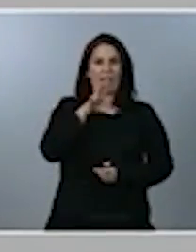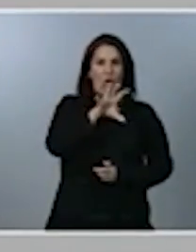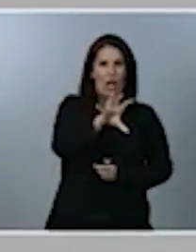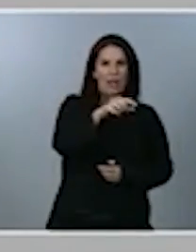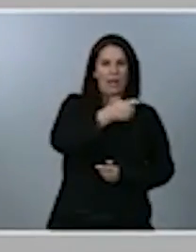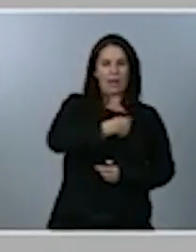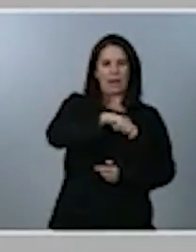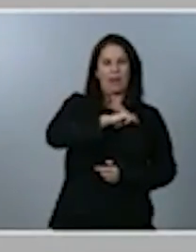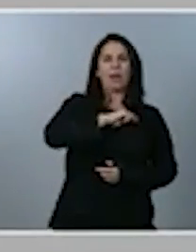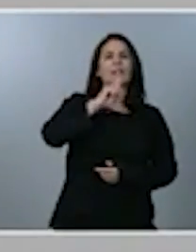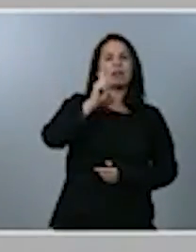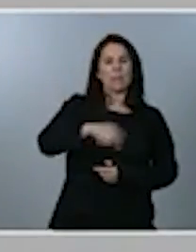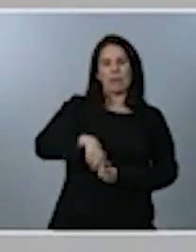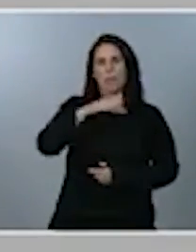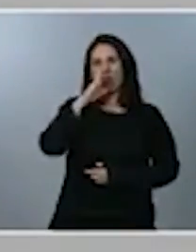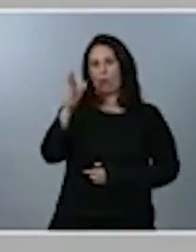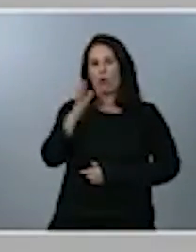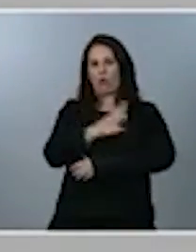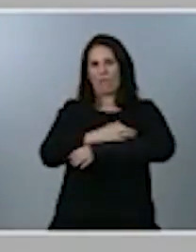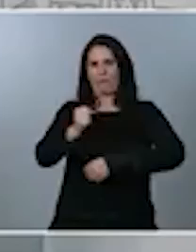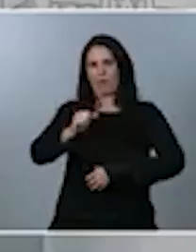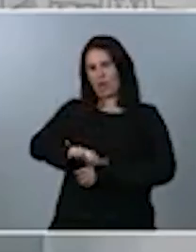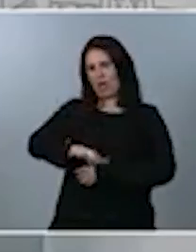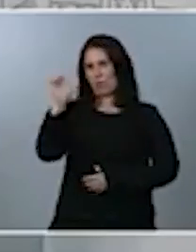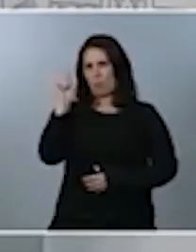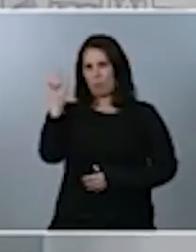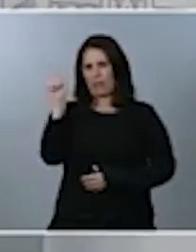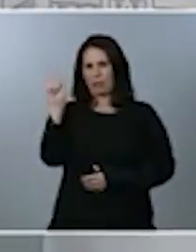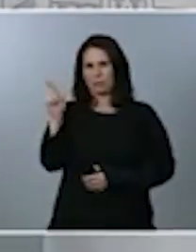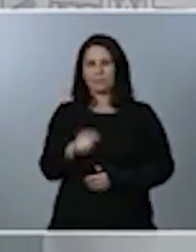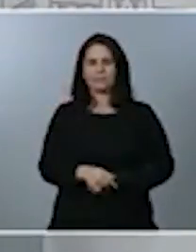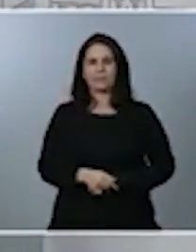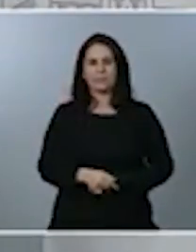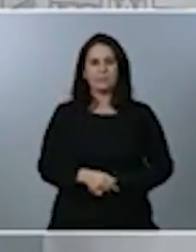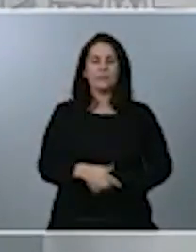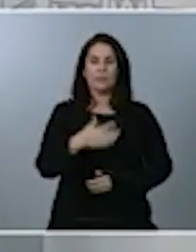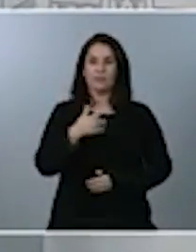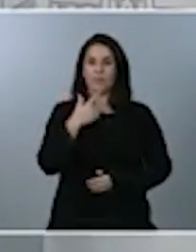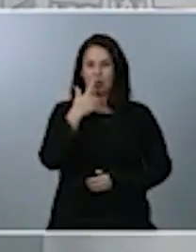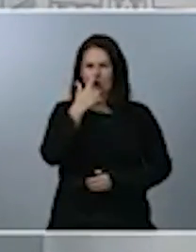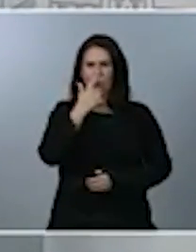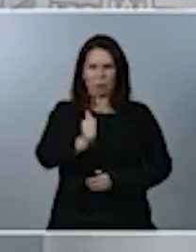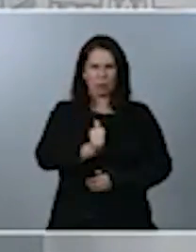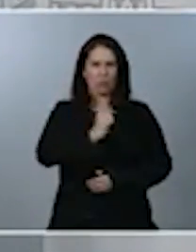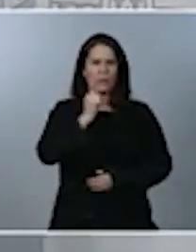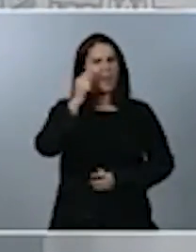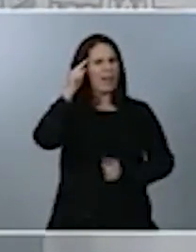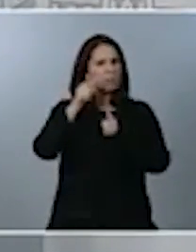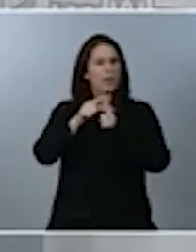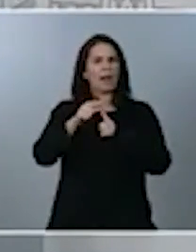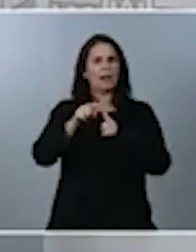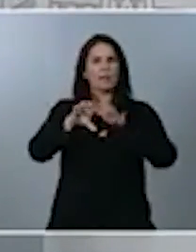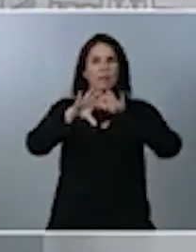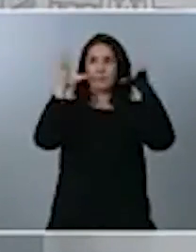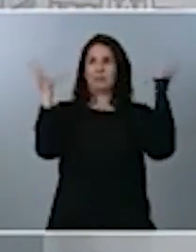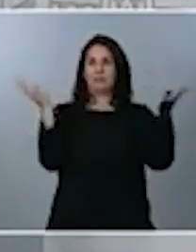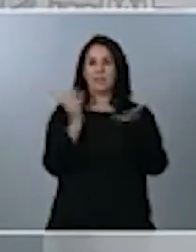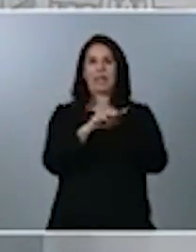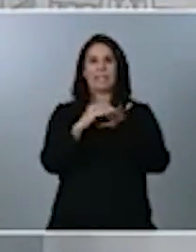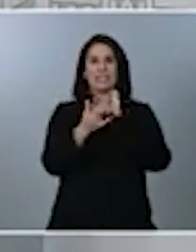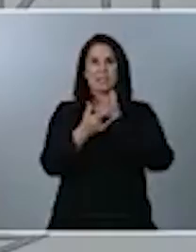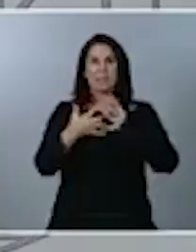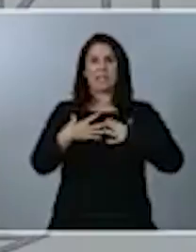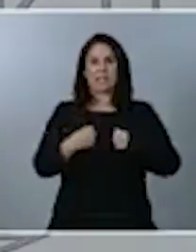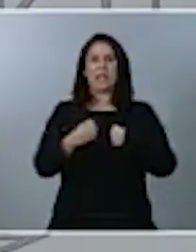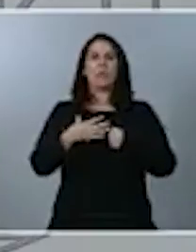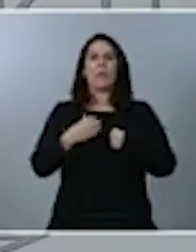fondos europeos. Es, digamos, una oportunidad para que el conjunto del sistema sanitario pueda reforzar aquellas áreas que se